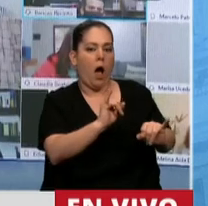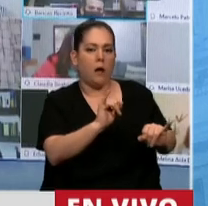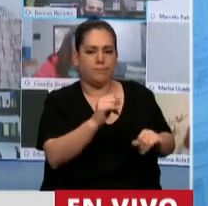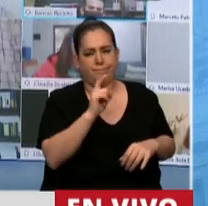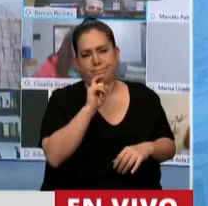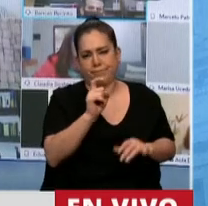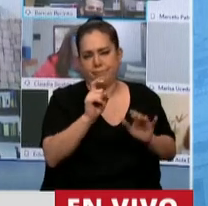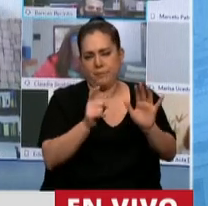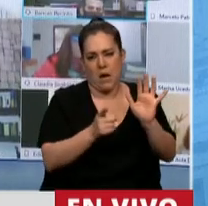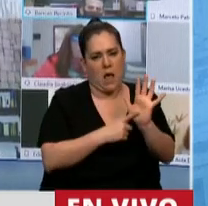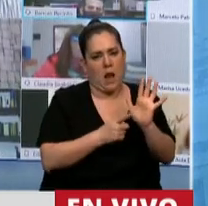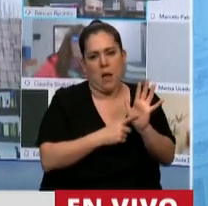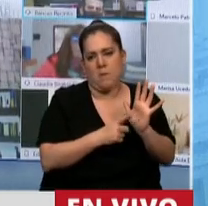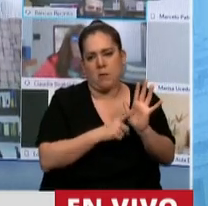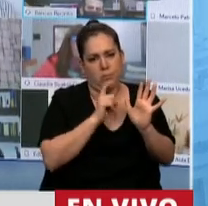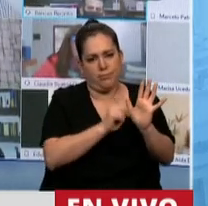violando el reglamento.